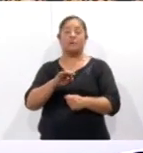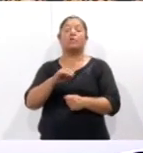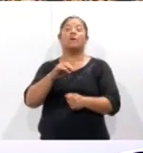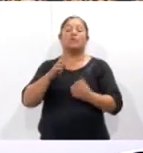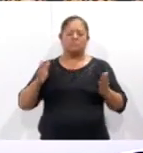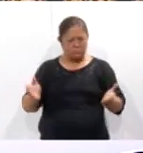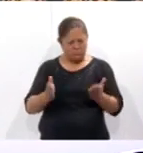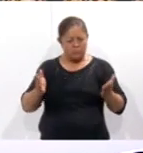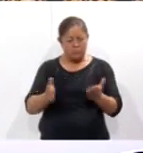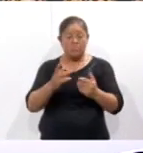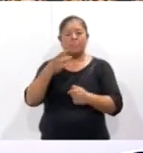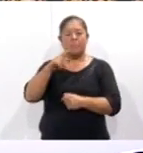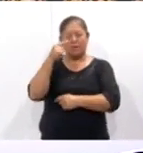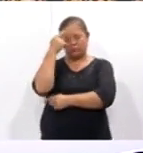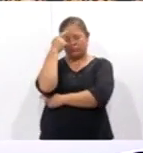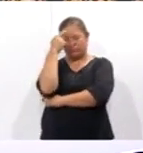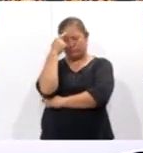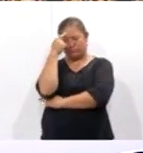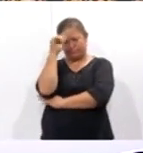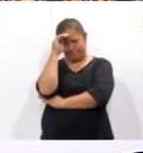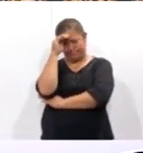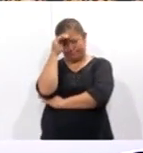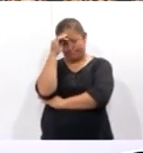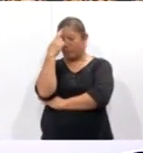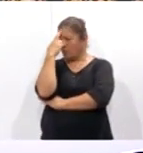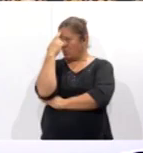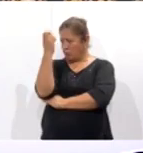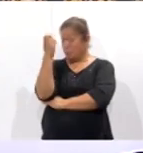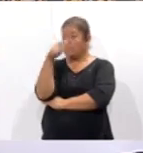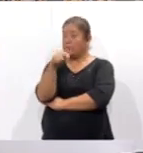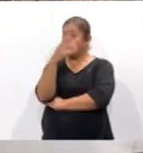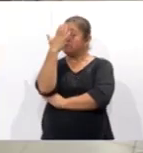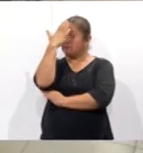y razonado en los próximos comicios electorales.